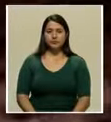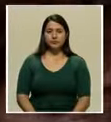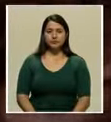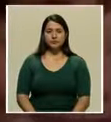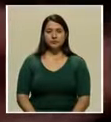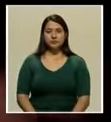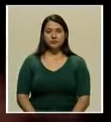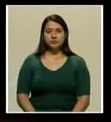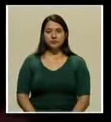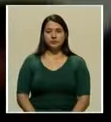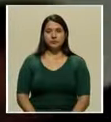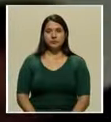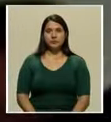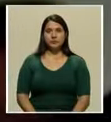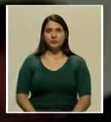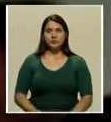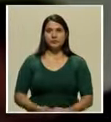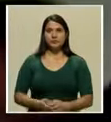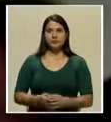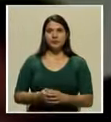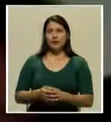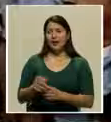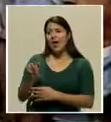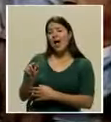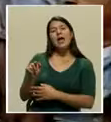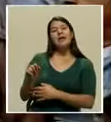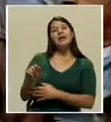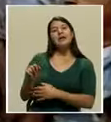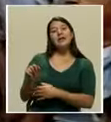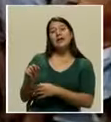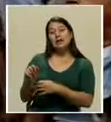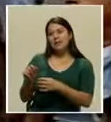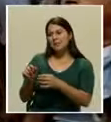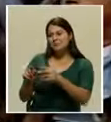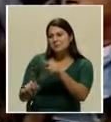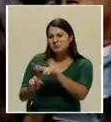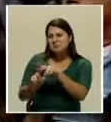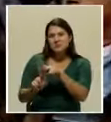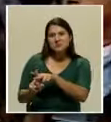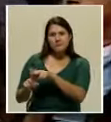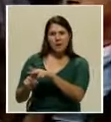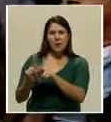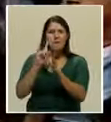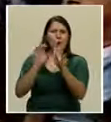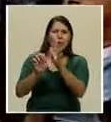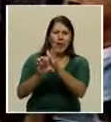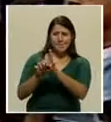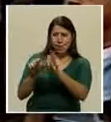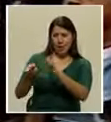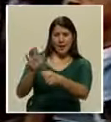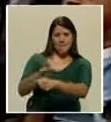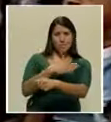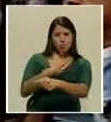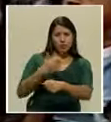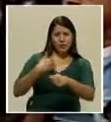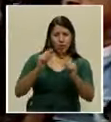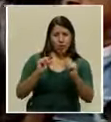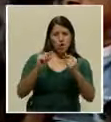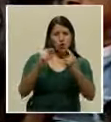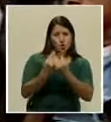Es una gama tan grande lo que hay en la escuela. Por ejemplo, música. Hay bandas. Hay orquestas.